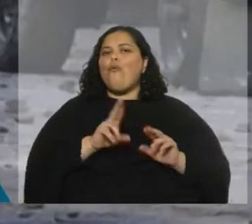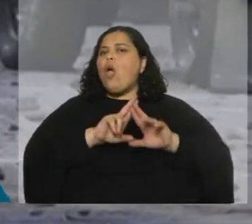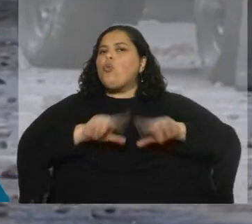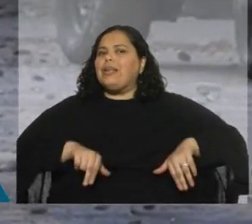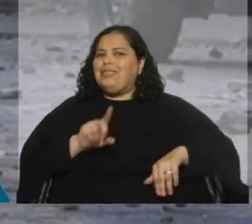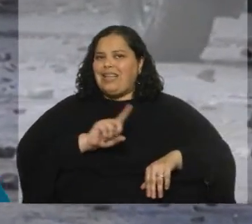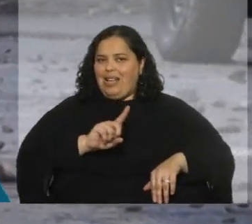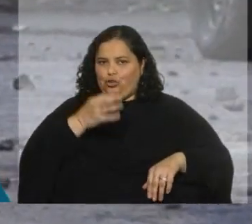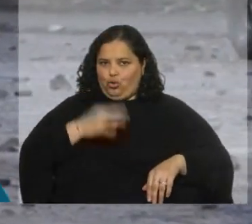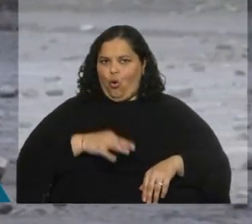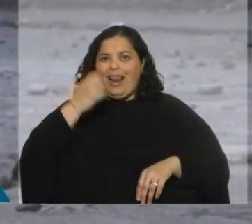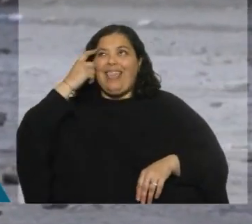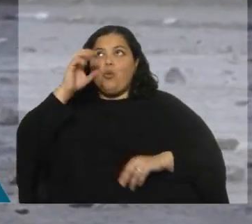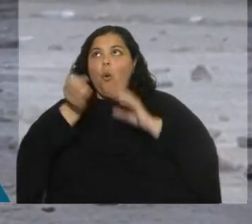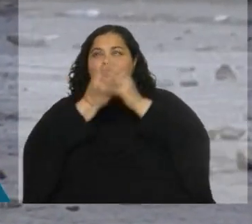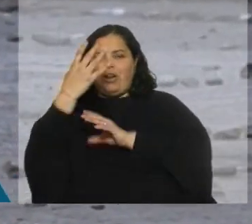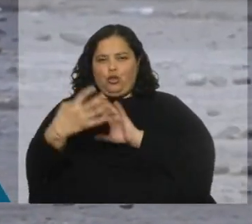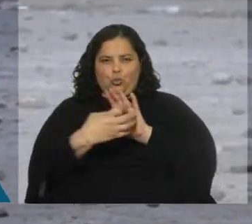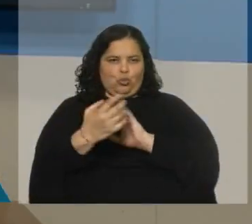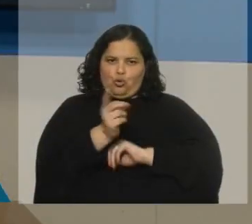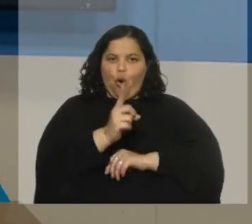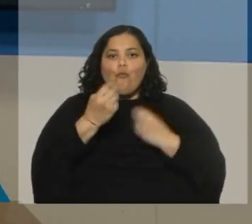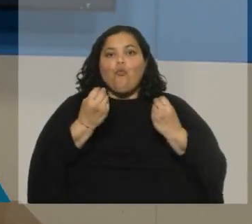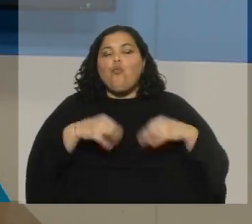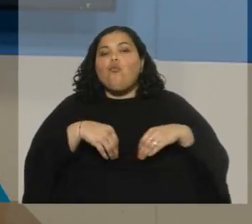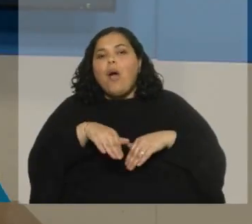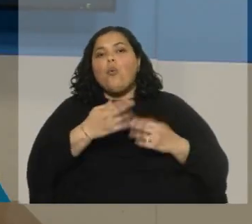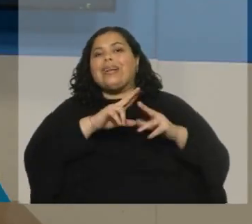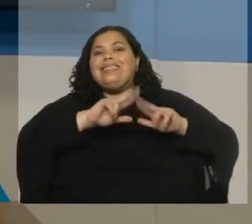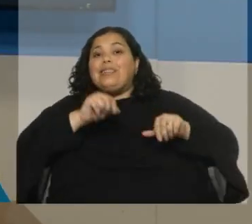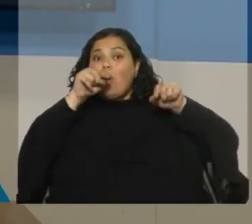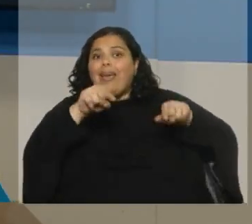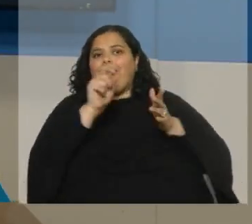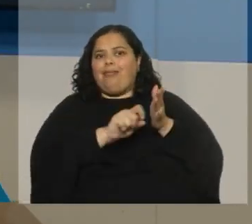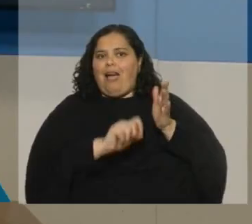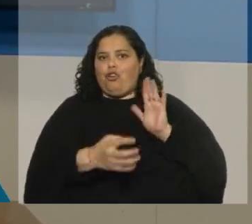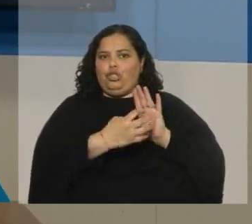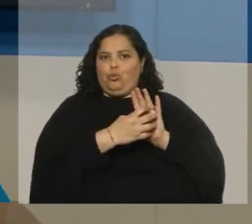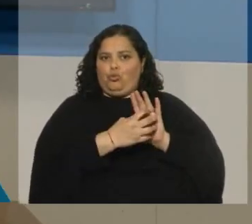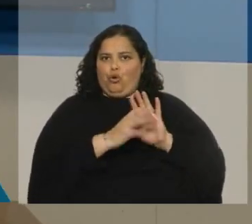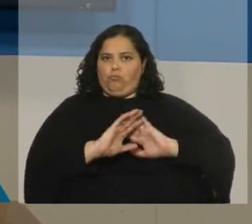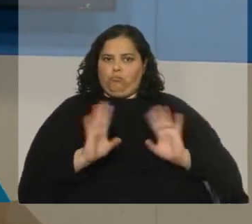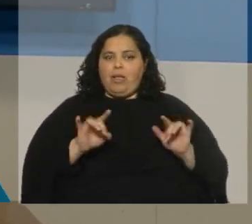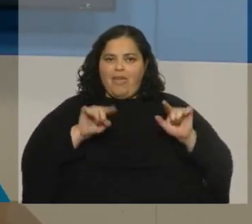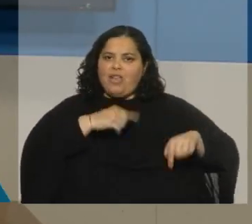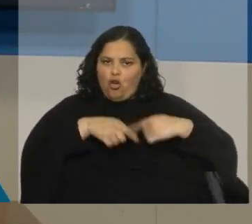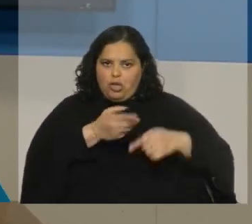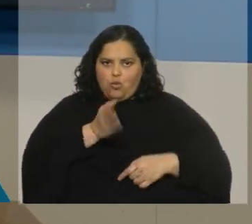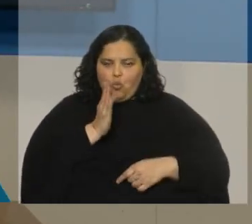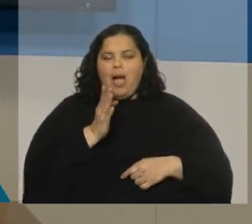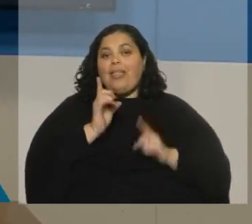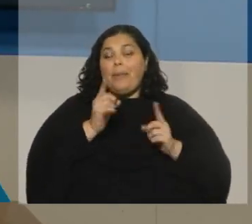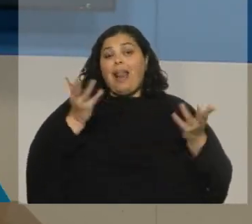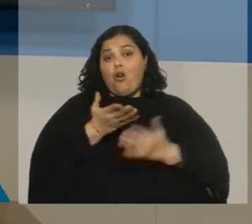a la idea de una nueva constitución, fue un rechazo a esta constitución. En un momento de grandes dudas,